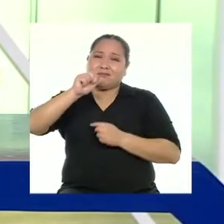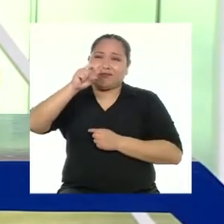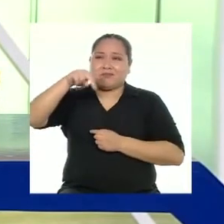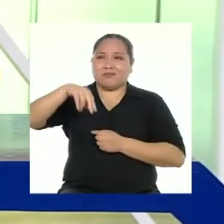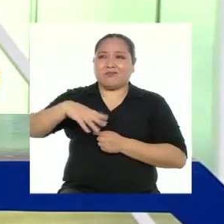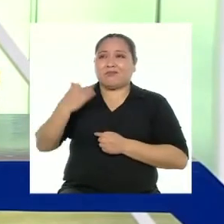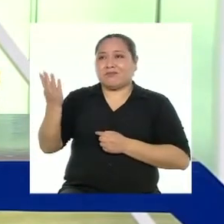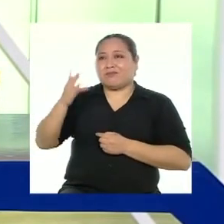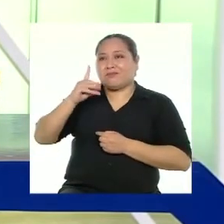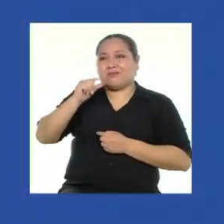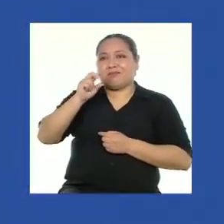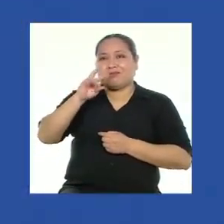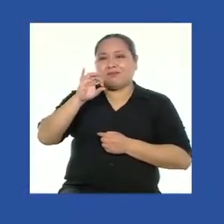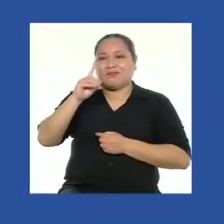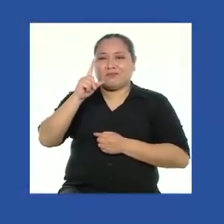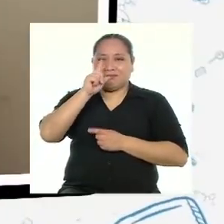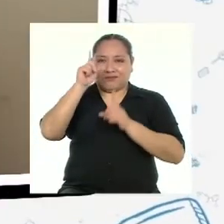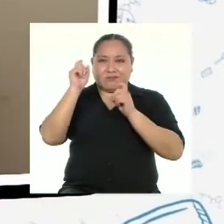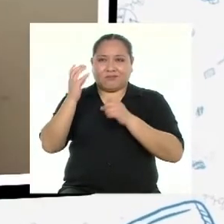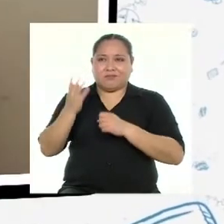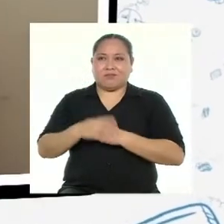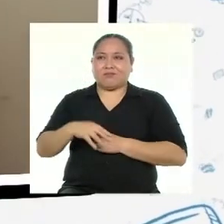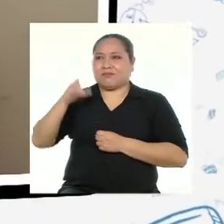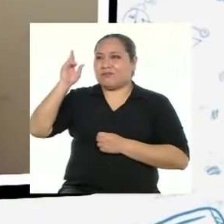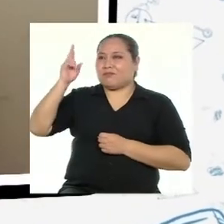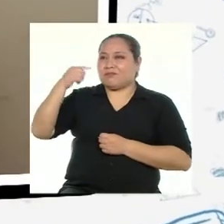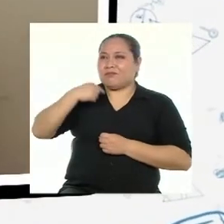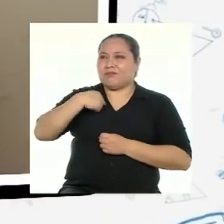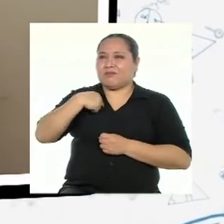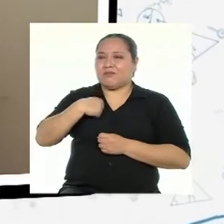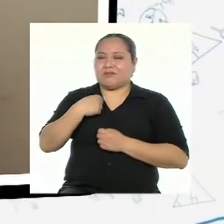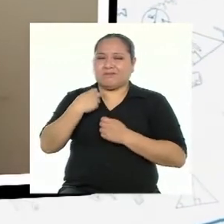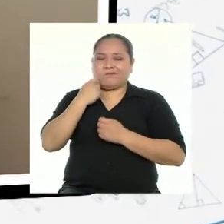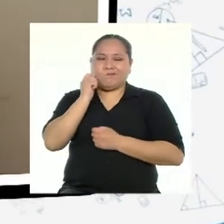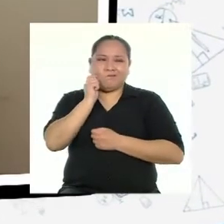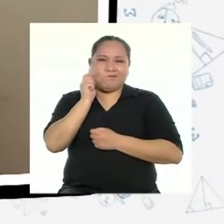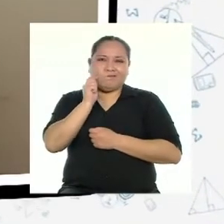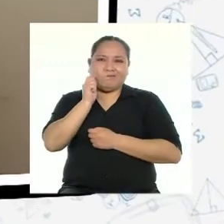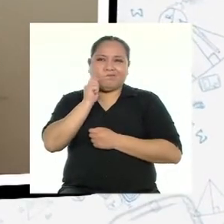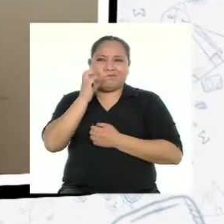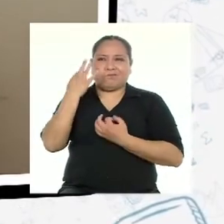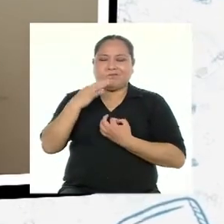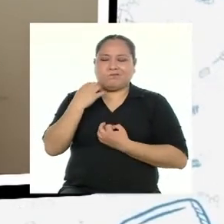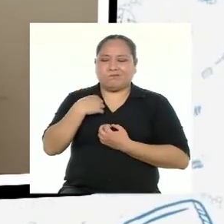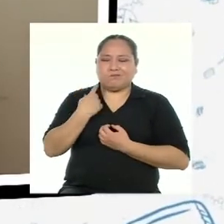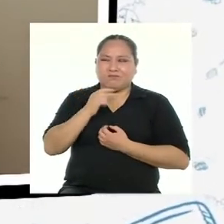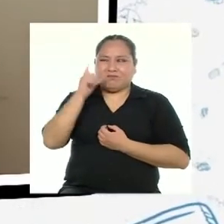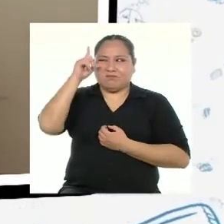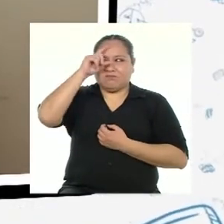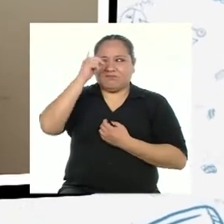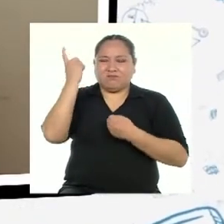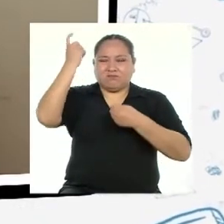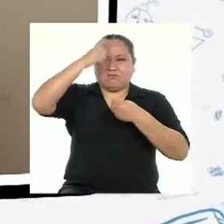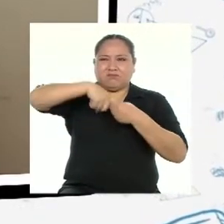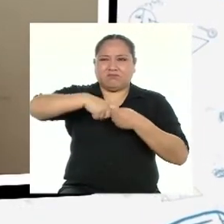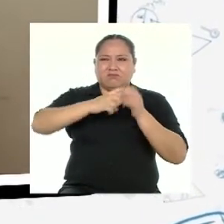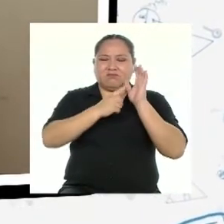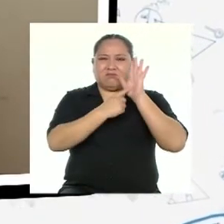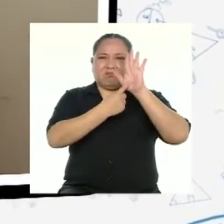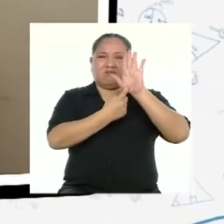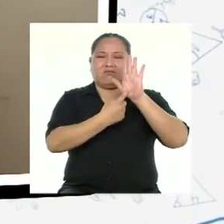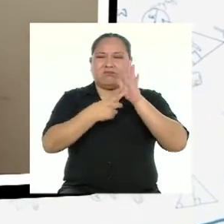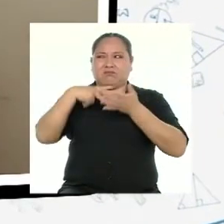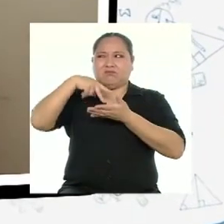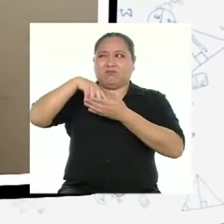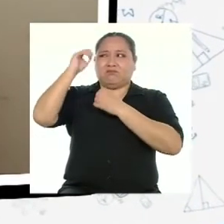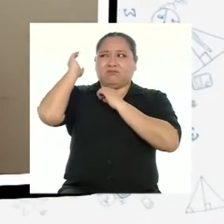vamos con David y su pregunta Profesora si yo soy muy tímido y siempre me cuesta participar en clase y exponer mis